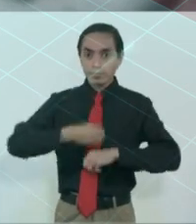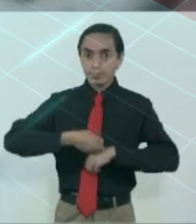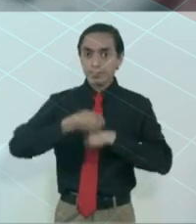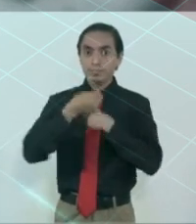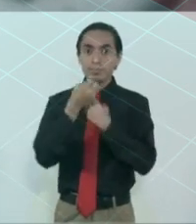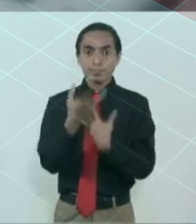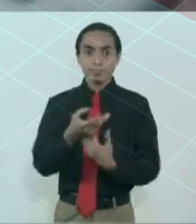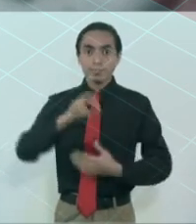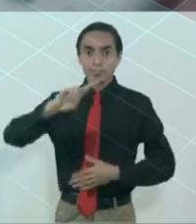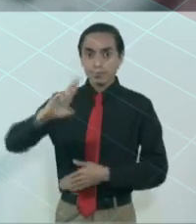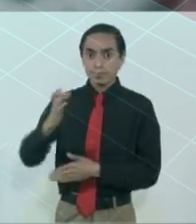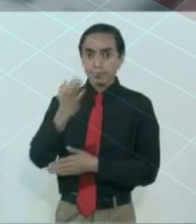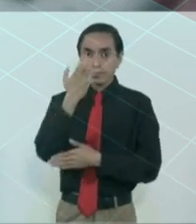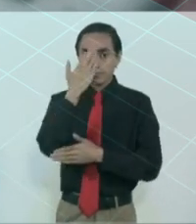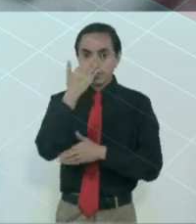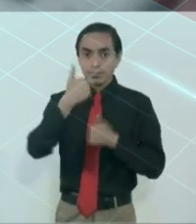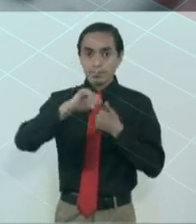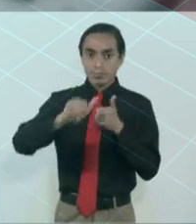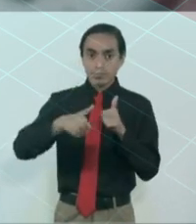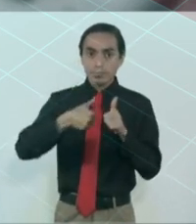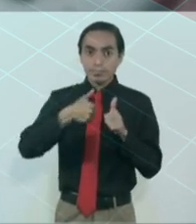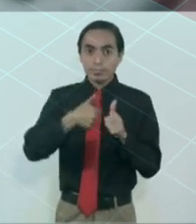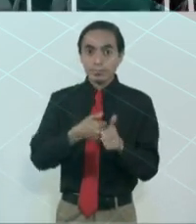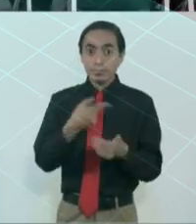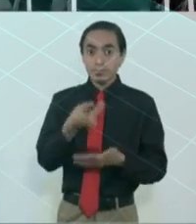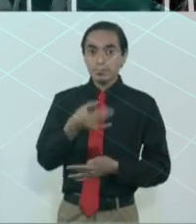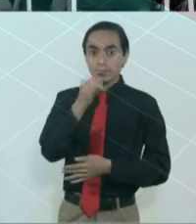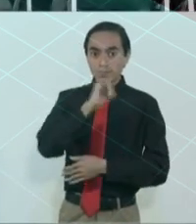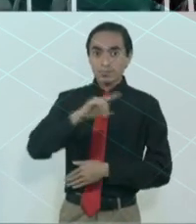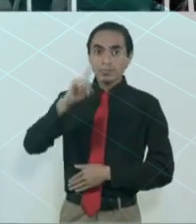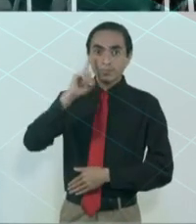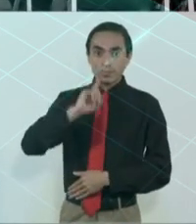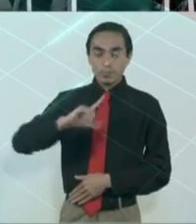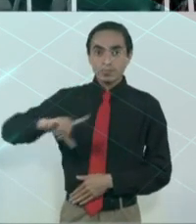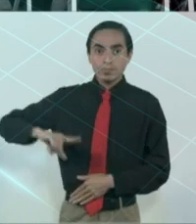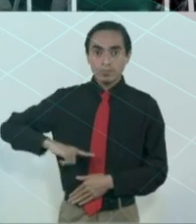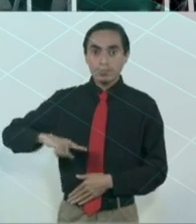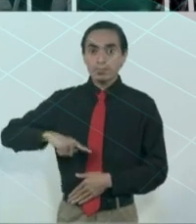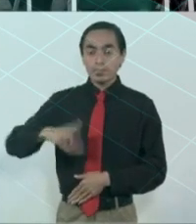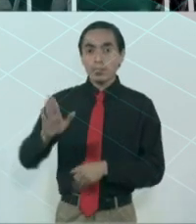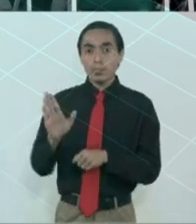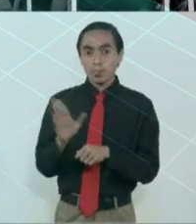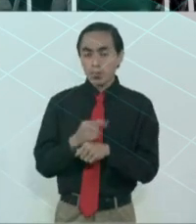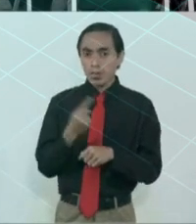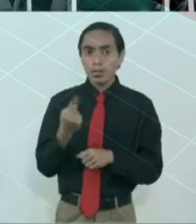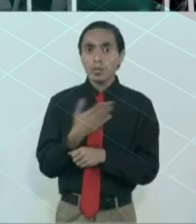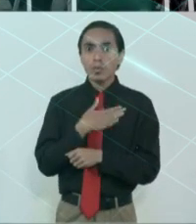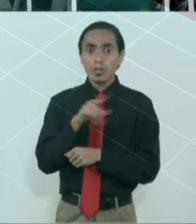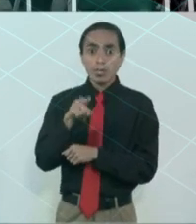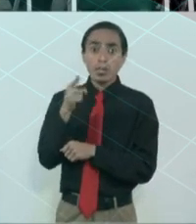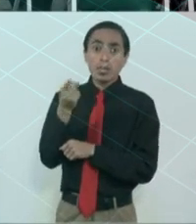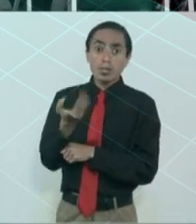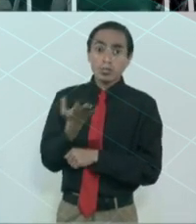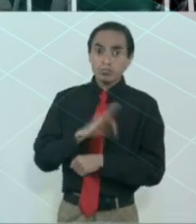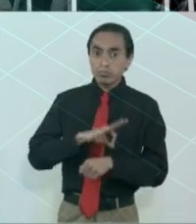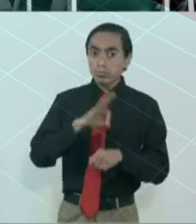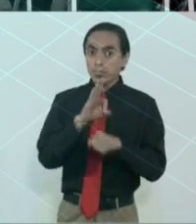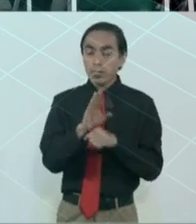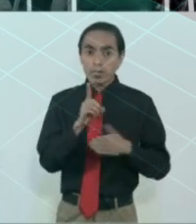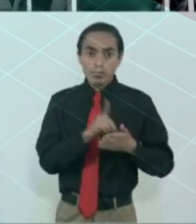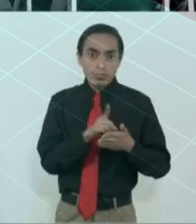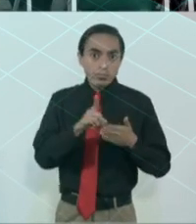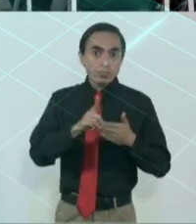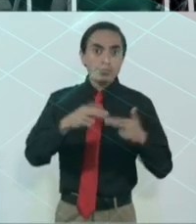reconocimiento a la jefa de gobierno por su congruencia en la promoción y defensa de los derechos